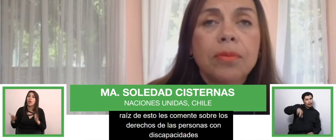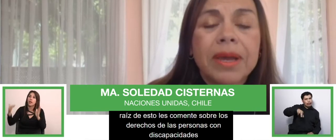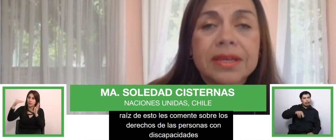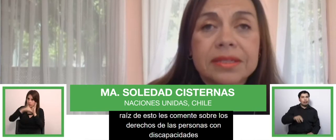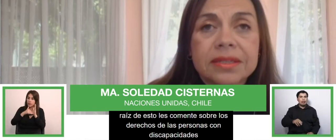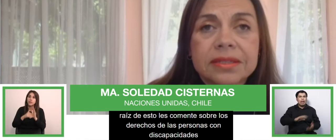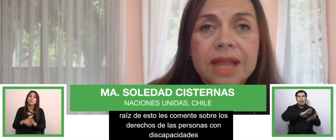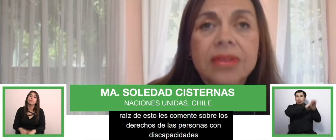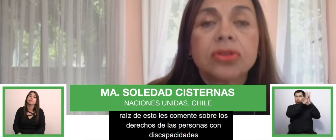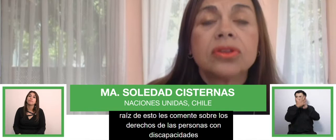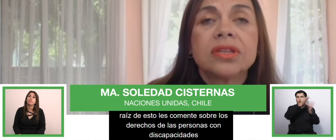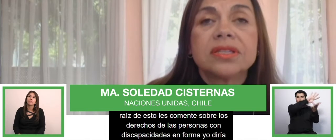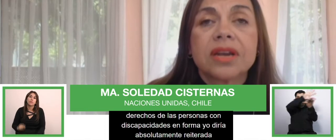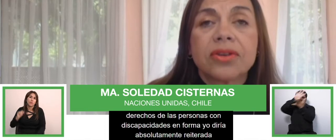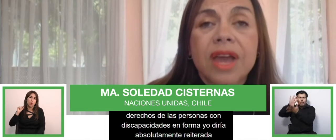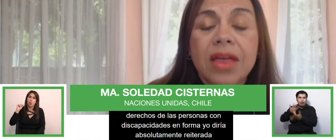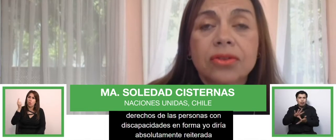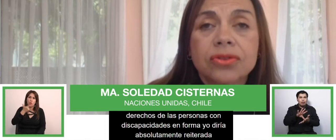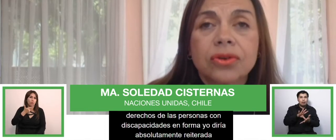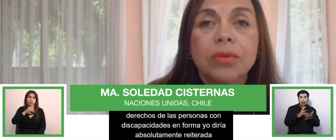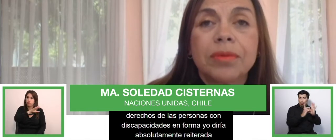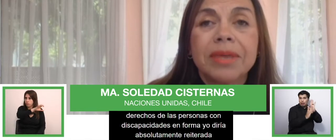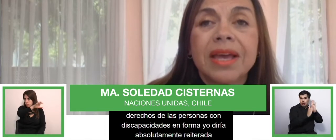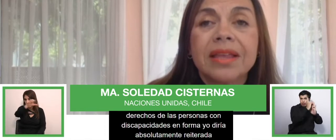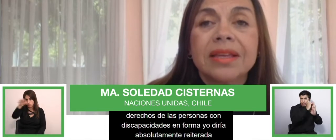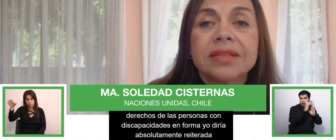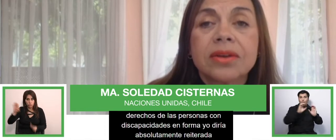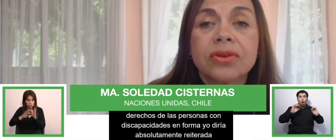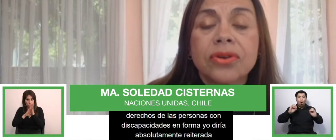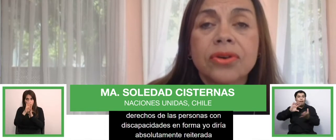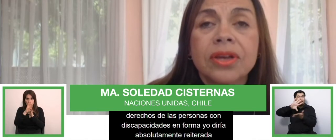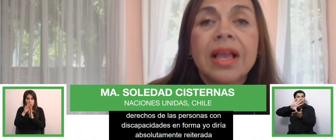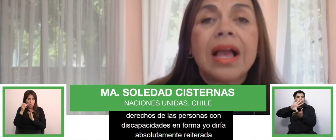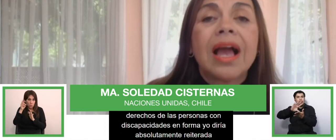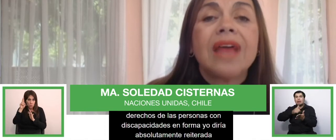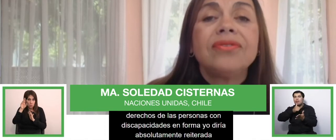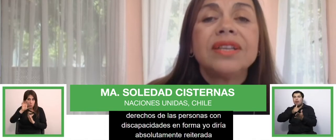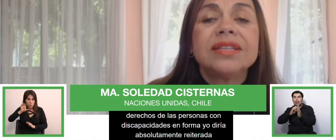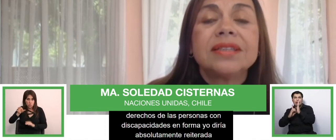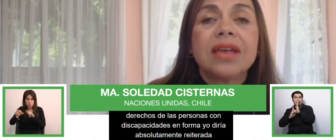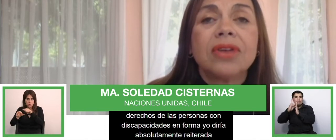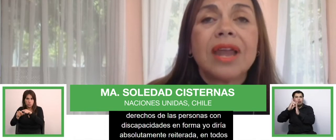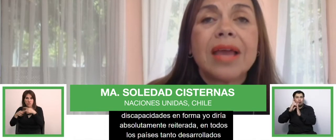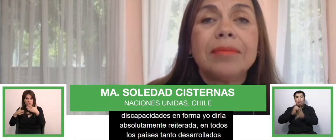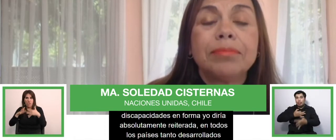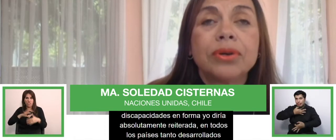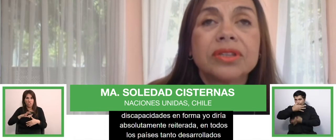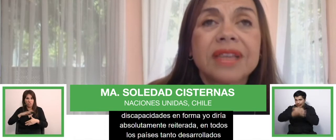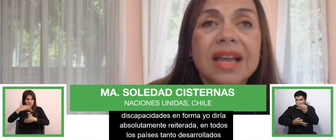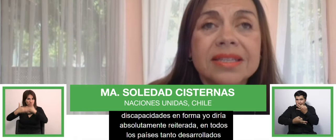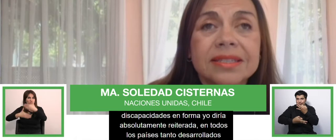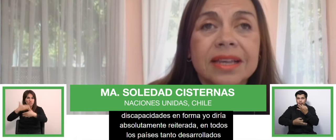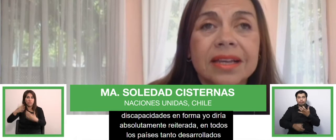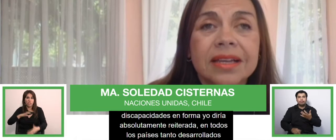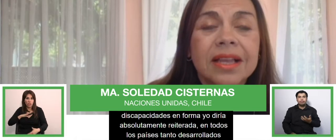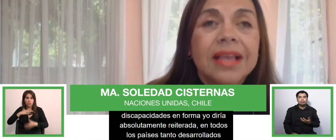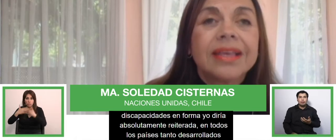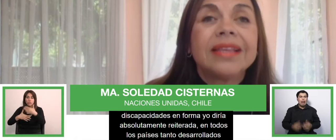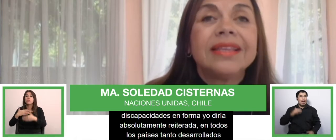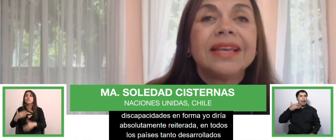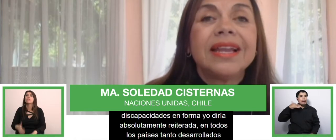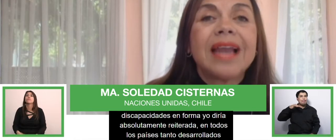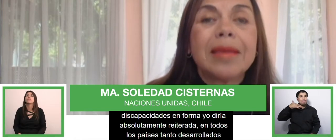todos los países, tanto desarrollados como en vías de desarrollo, ha enfatizado la importancia